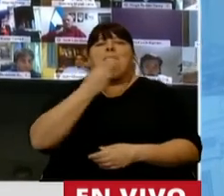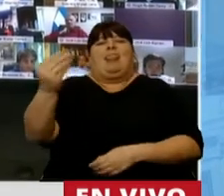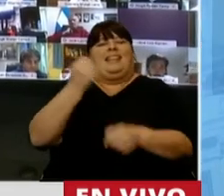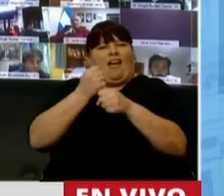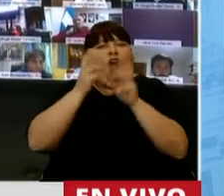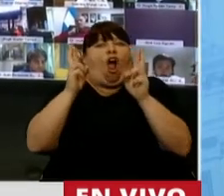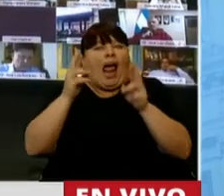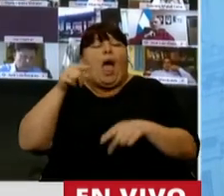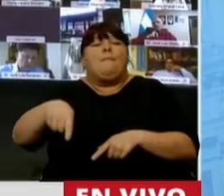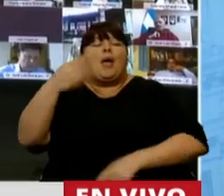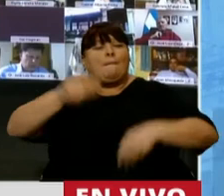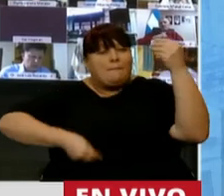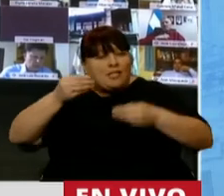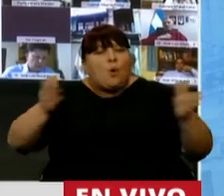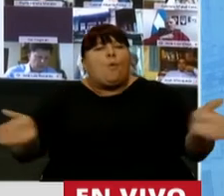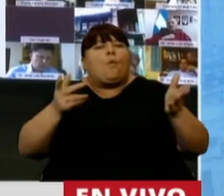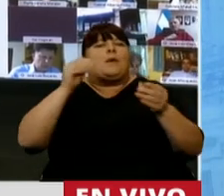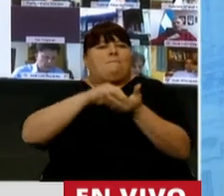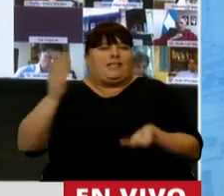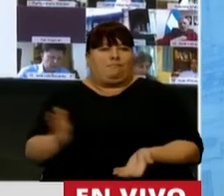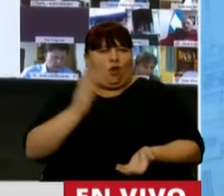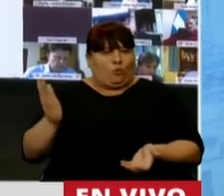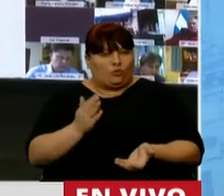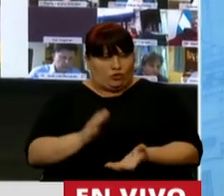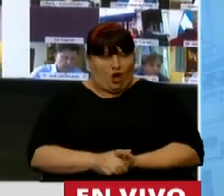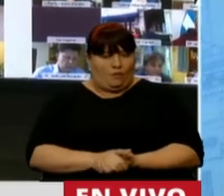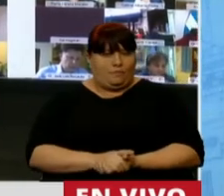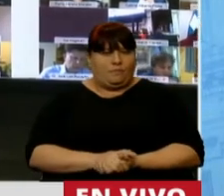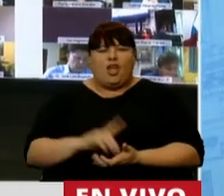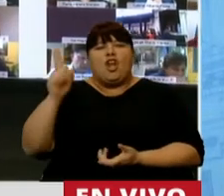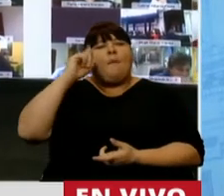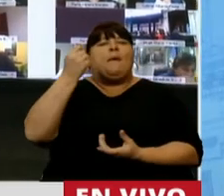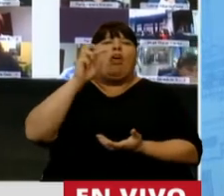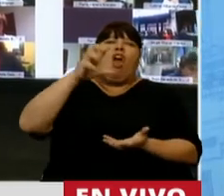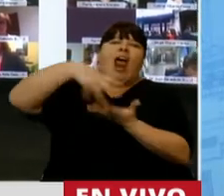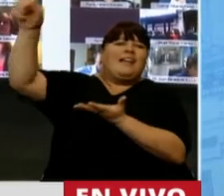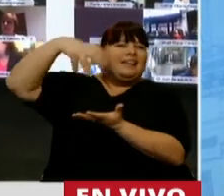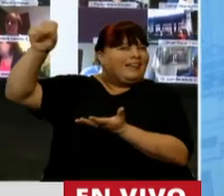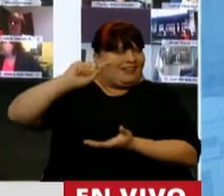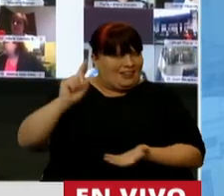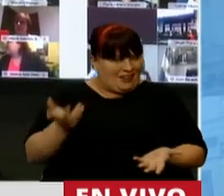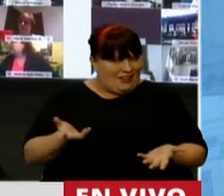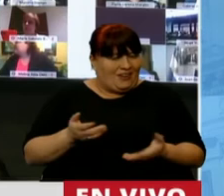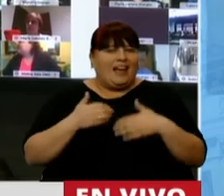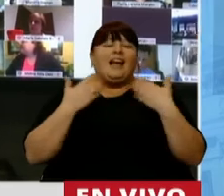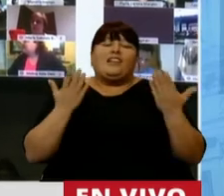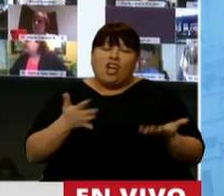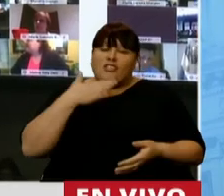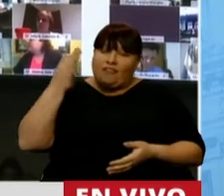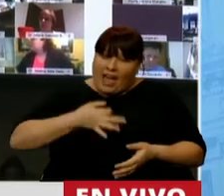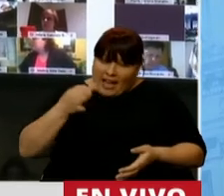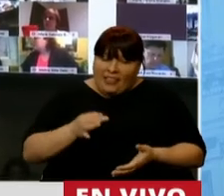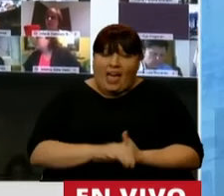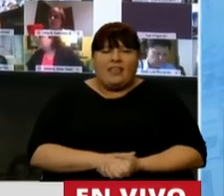trabajo, porque este presupuesto promueve la producción y no la fuga de divisas. Entonces, la verdad